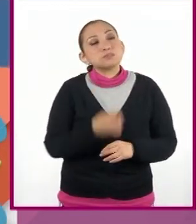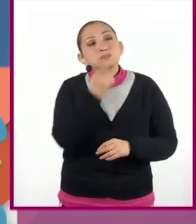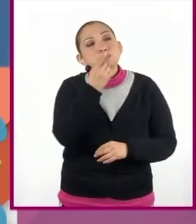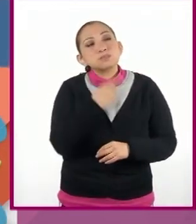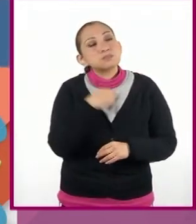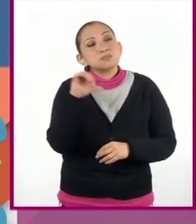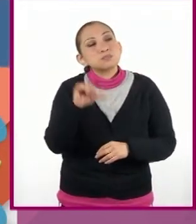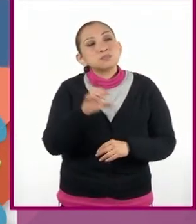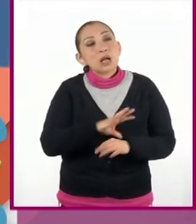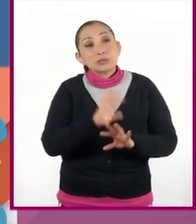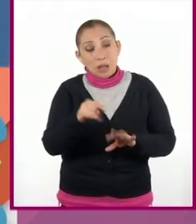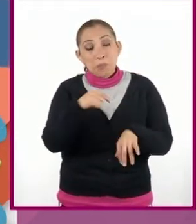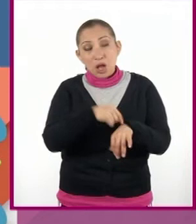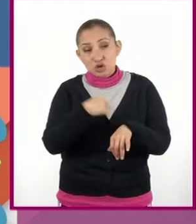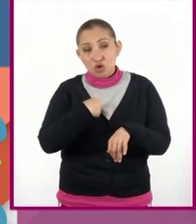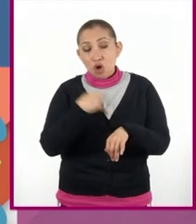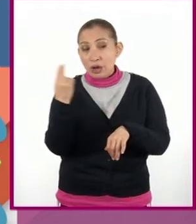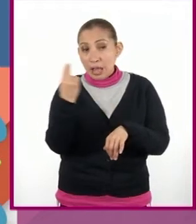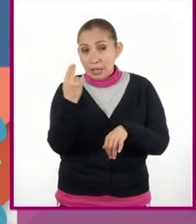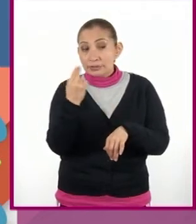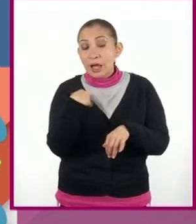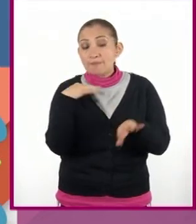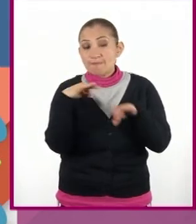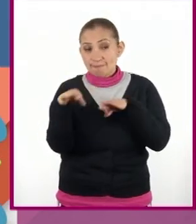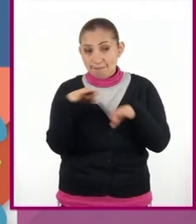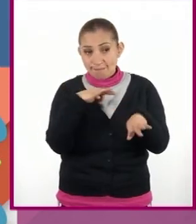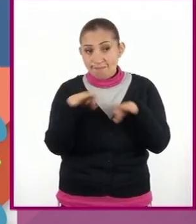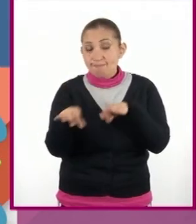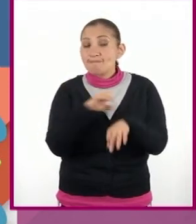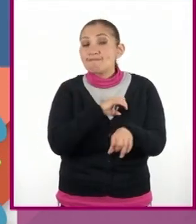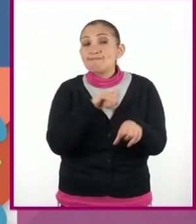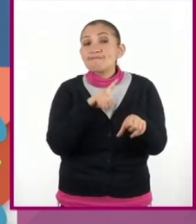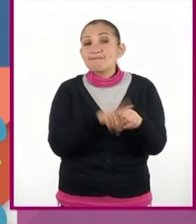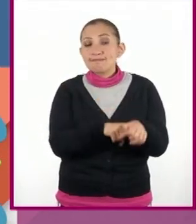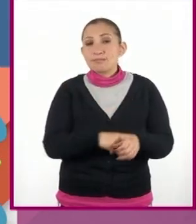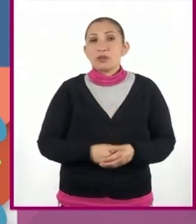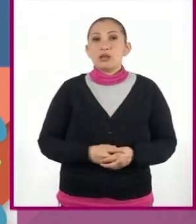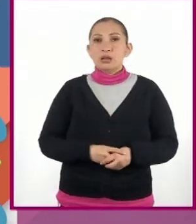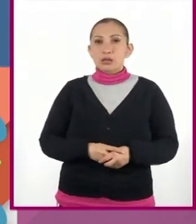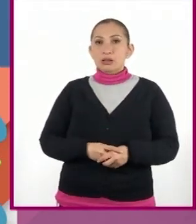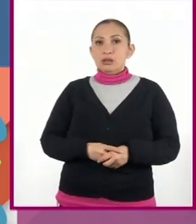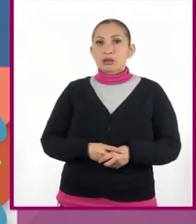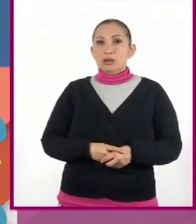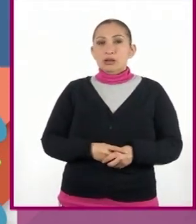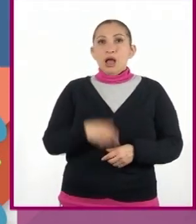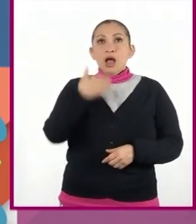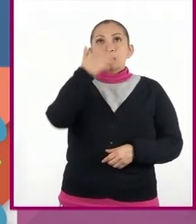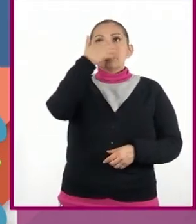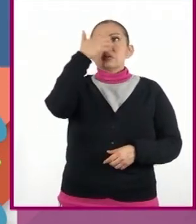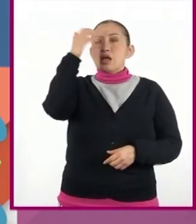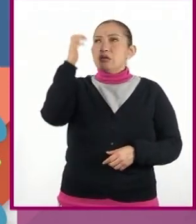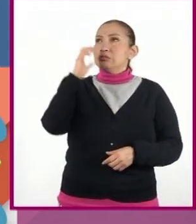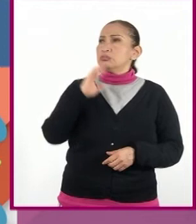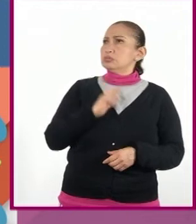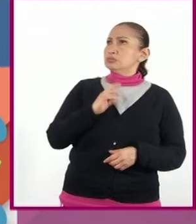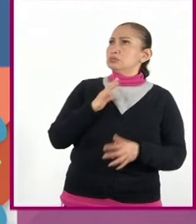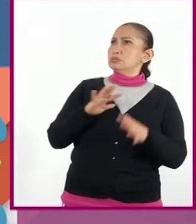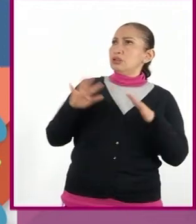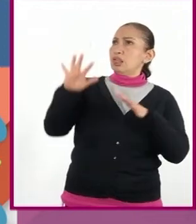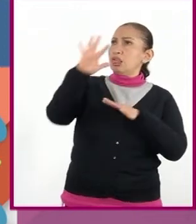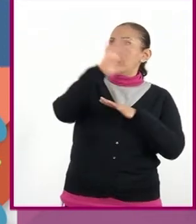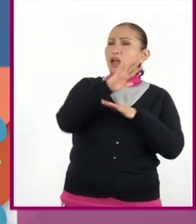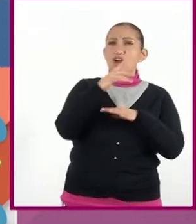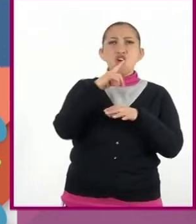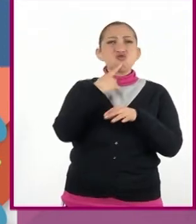Dígamelo de una vez, que para esto se requiere hacer un trabajo muy especial. El cielo estaba revolado, con los